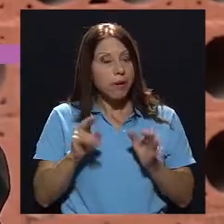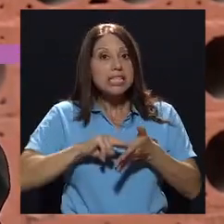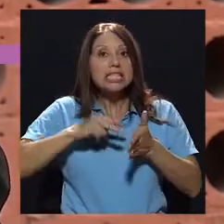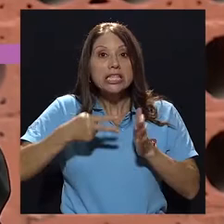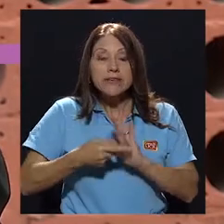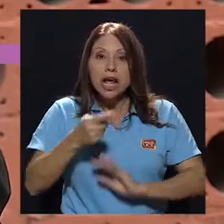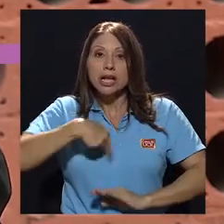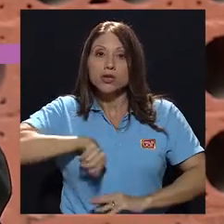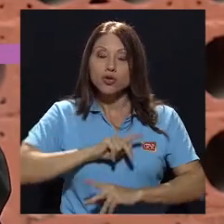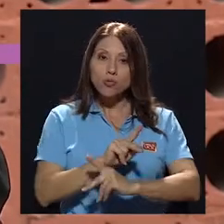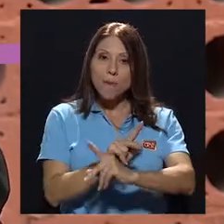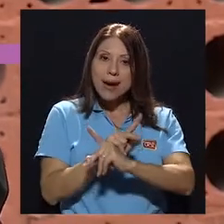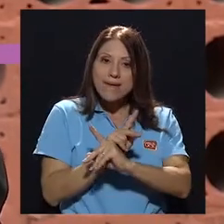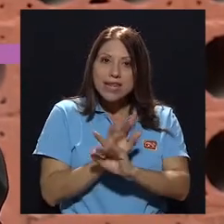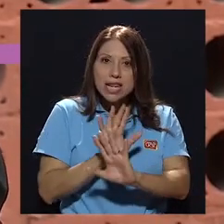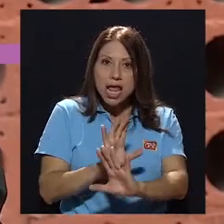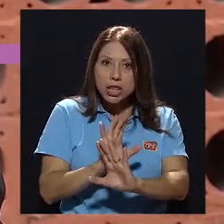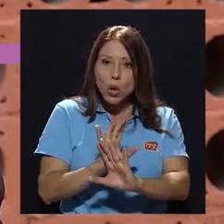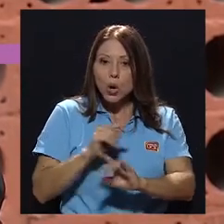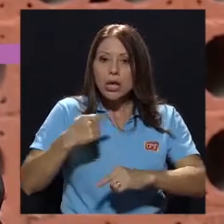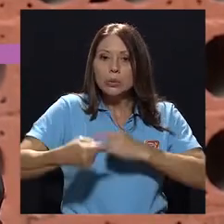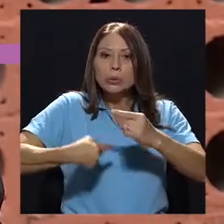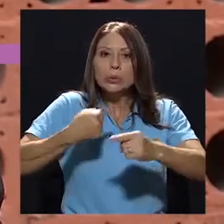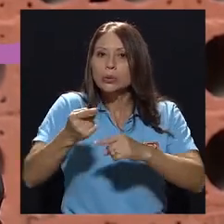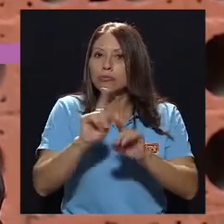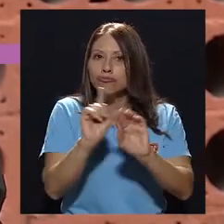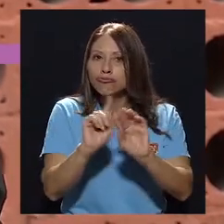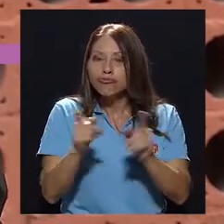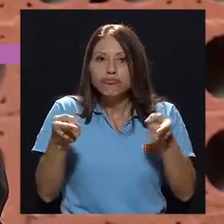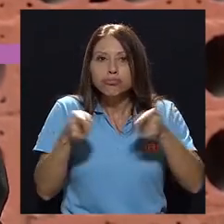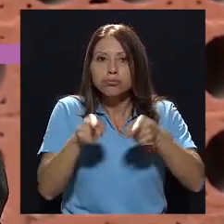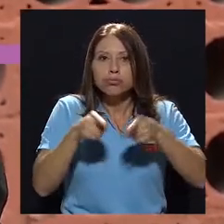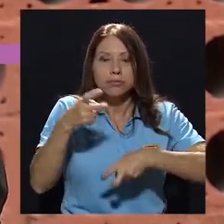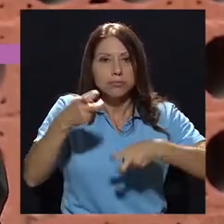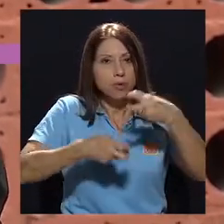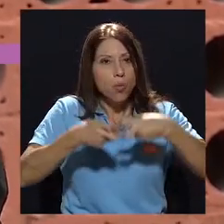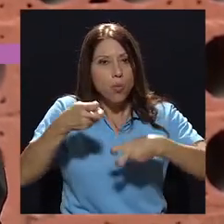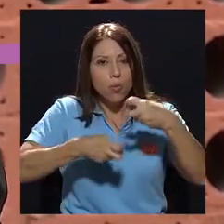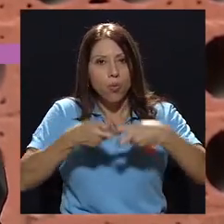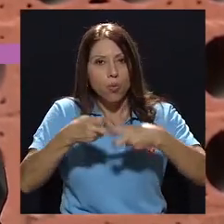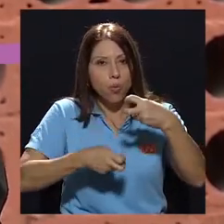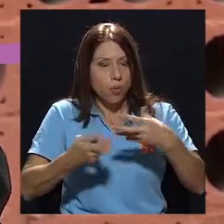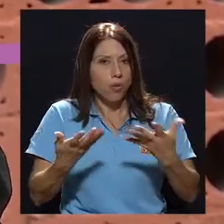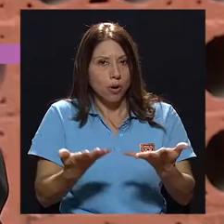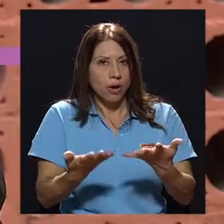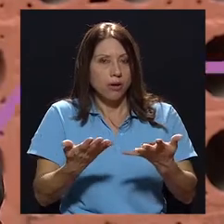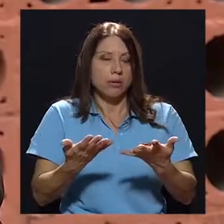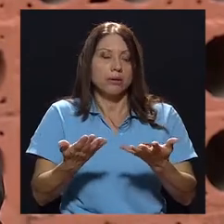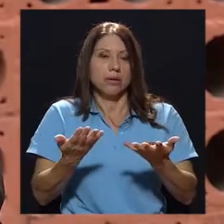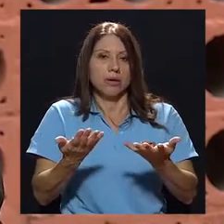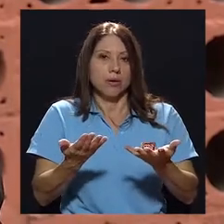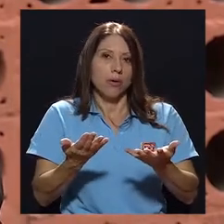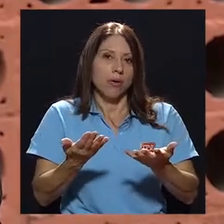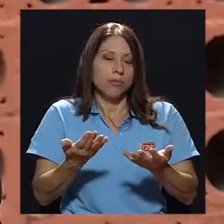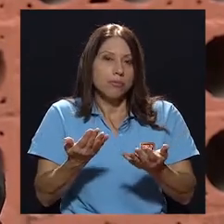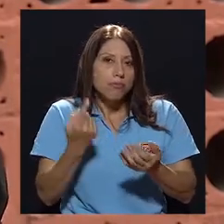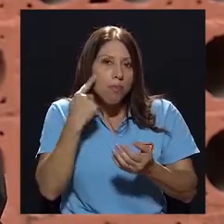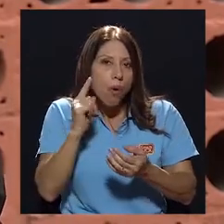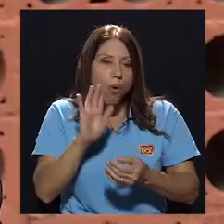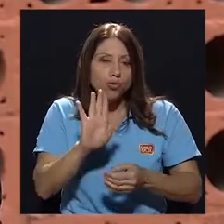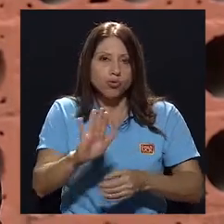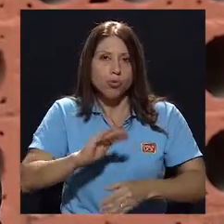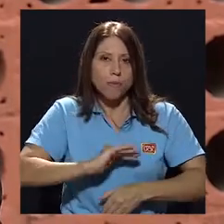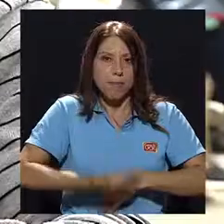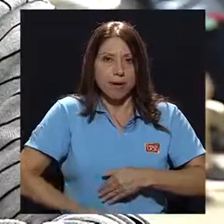previniendo problemas potenciales que puede tener esta persona alrededor de su